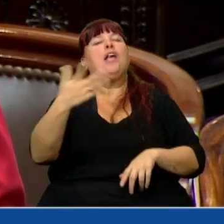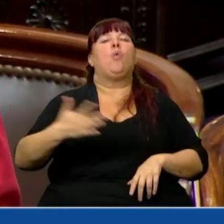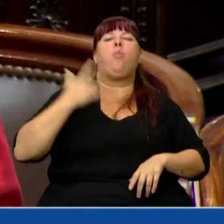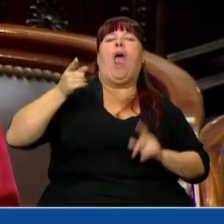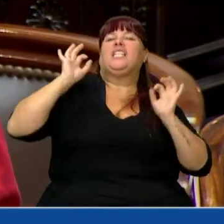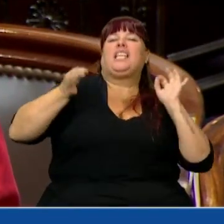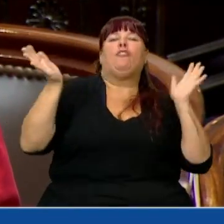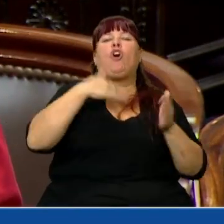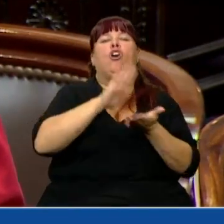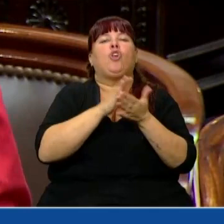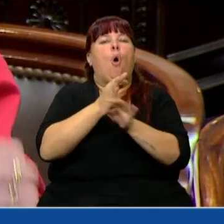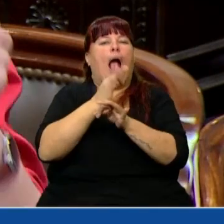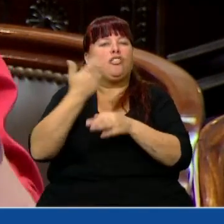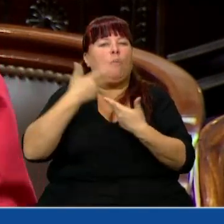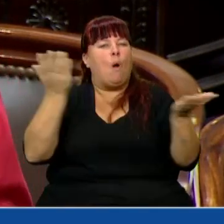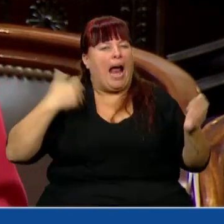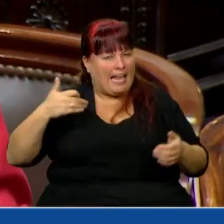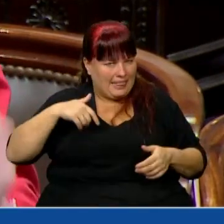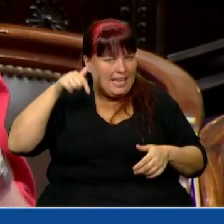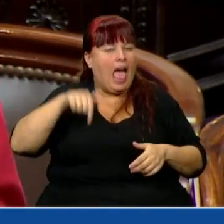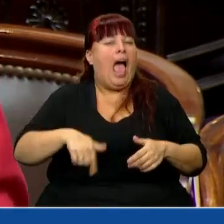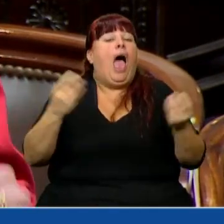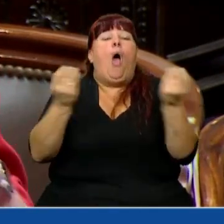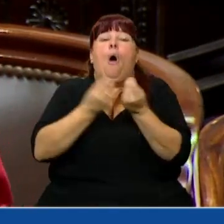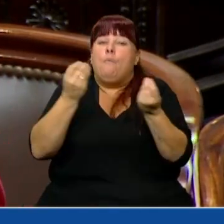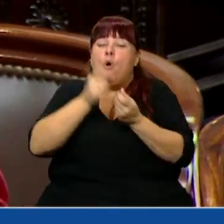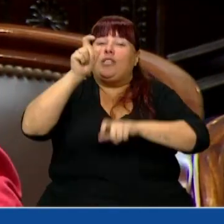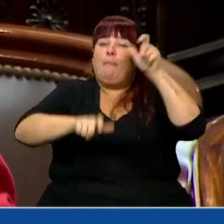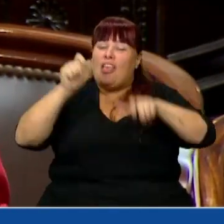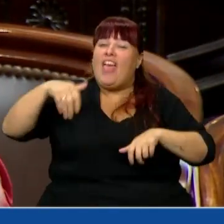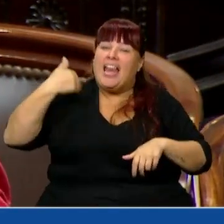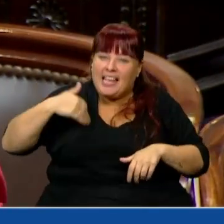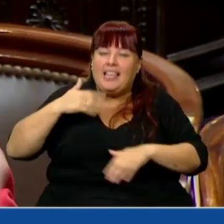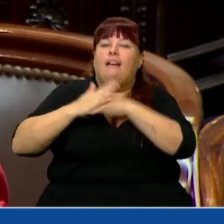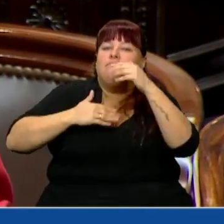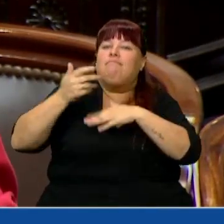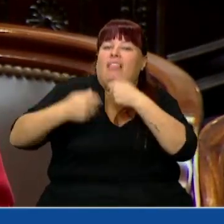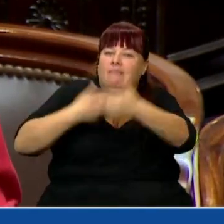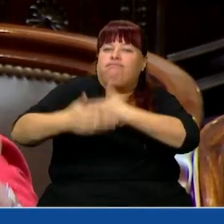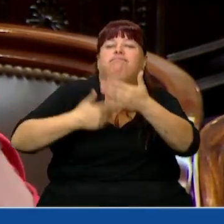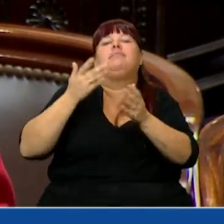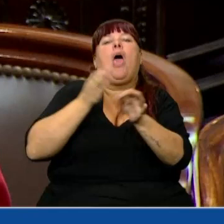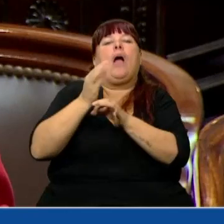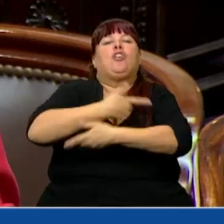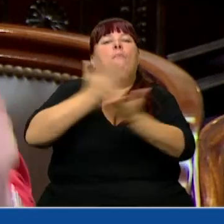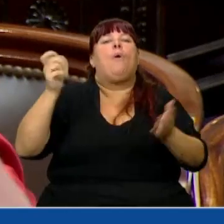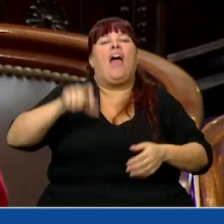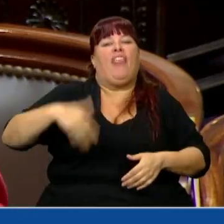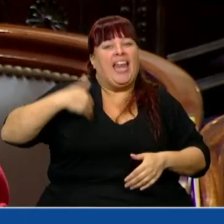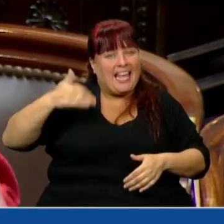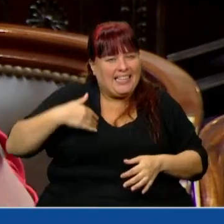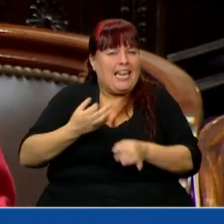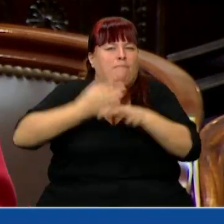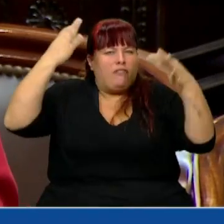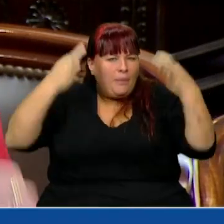dueños de la educación pública argentina. Acá hay muchos, muchos argentinos que construyen la educación pública argentina